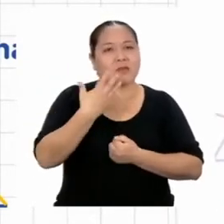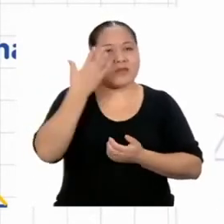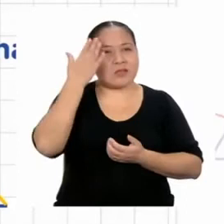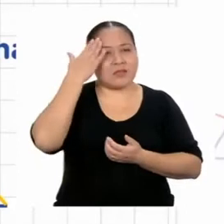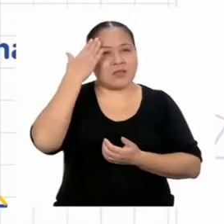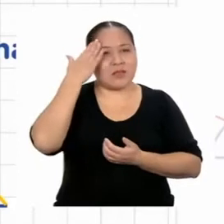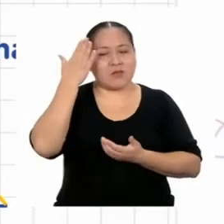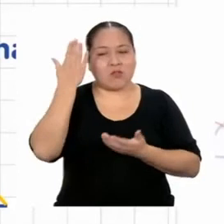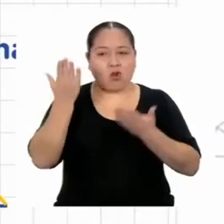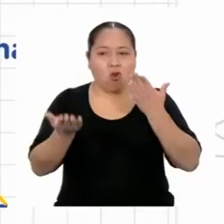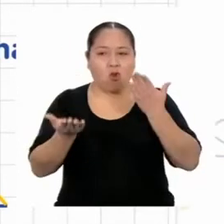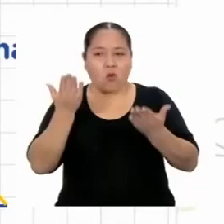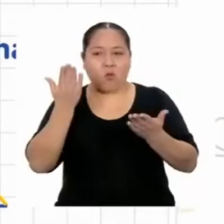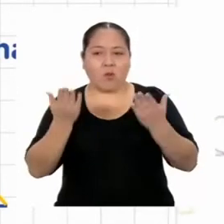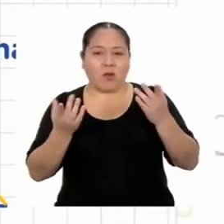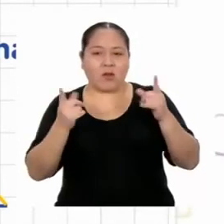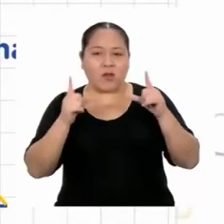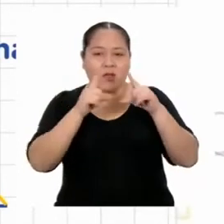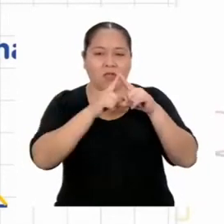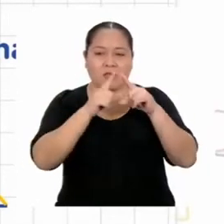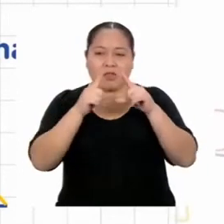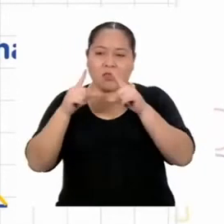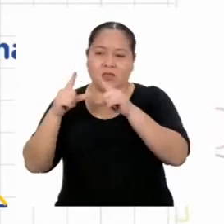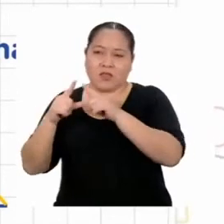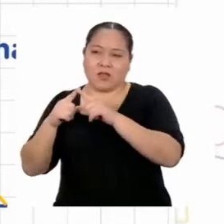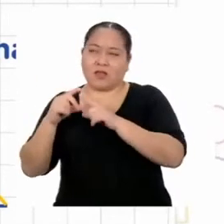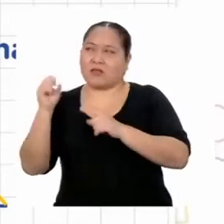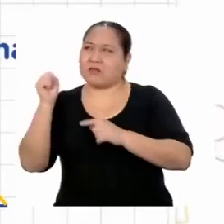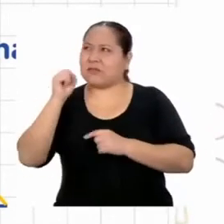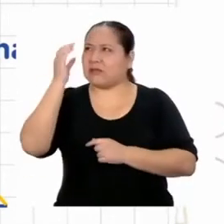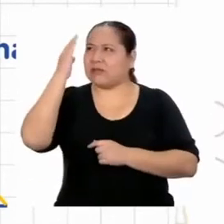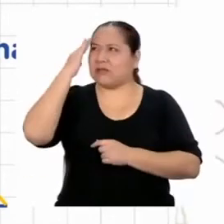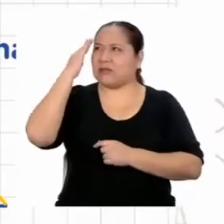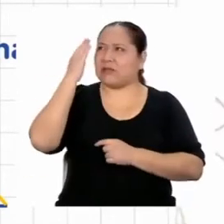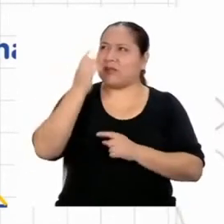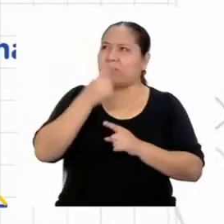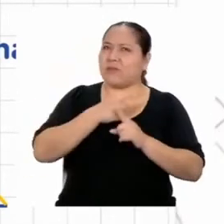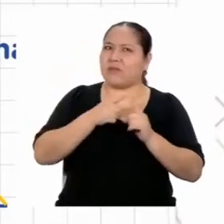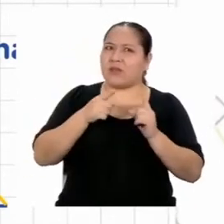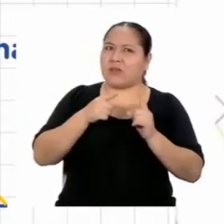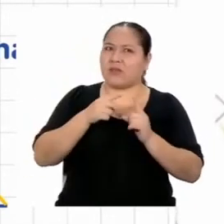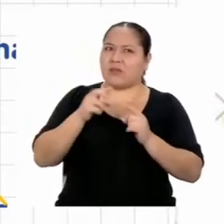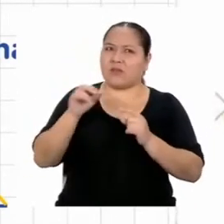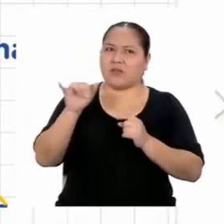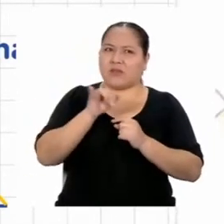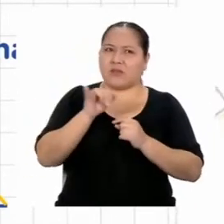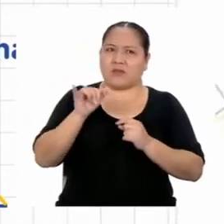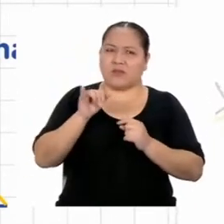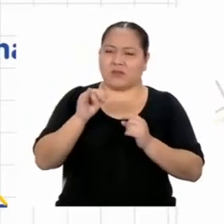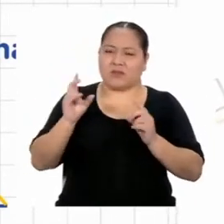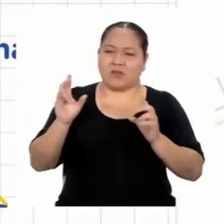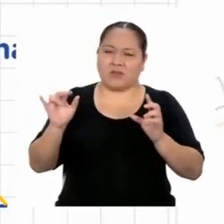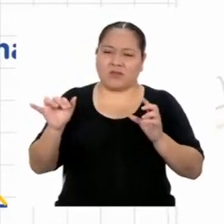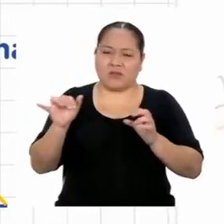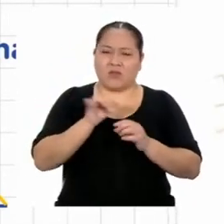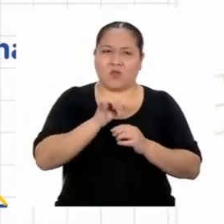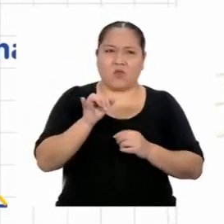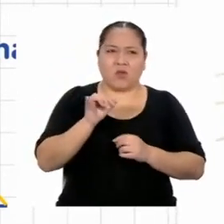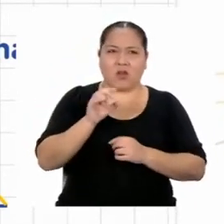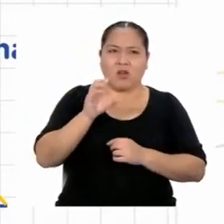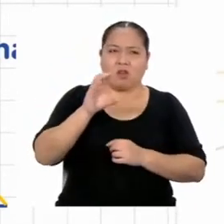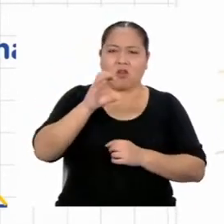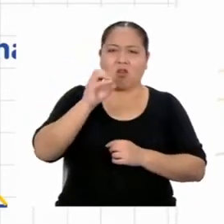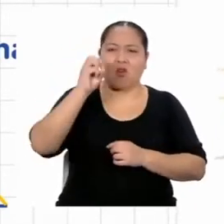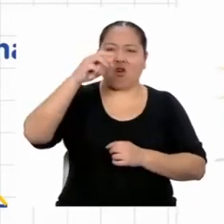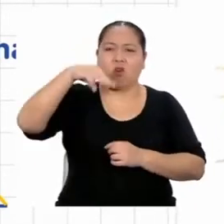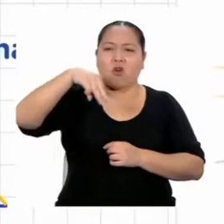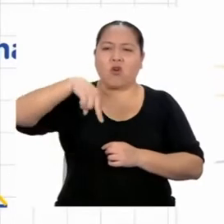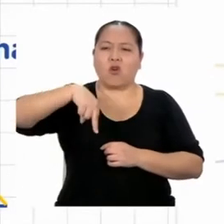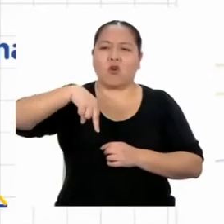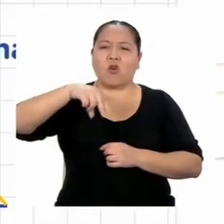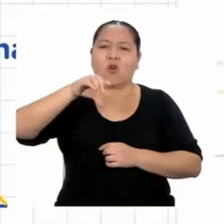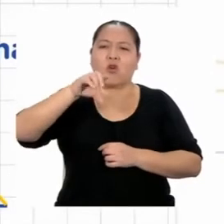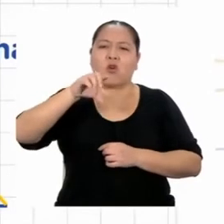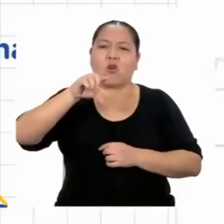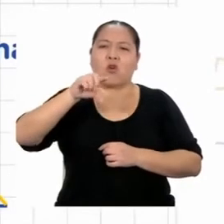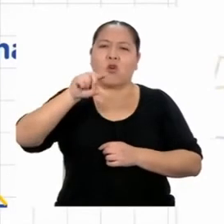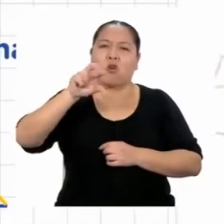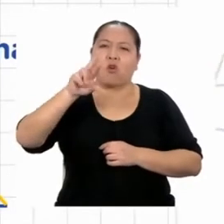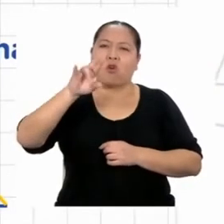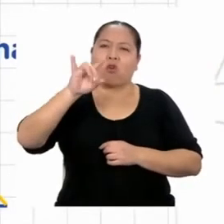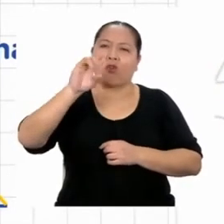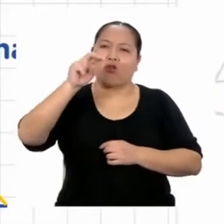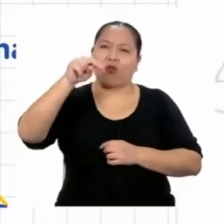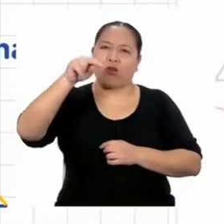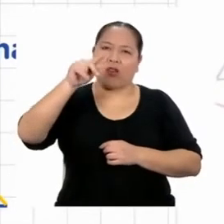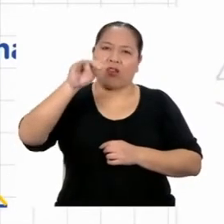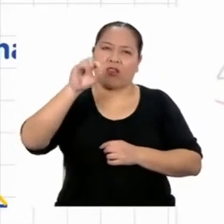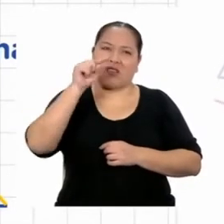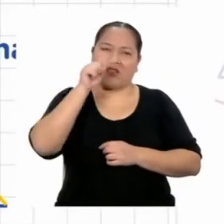triángulos? Sí, sí sé, pero solo aquellos que son congruentes, o sea, que son iguales en tamaño y forma. Y aquí